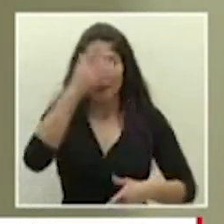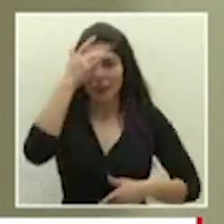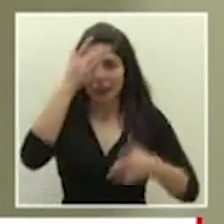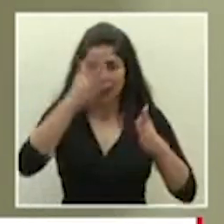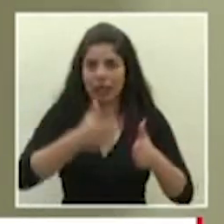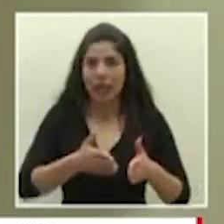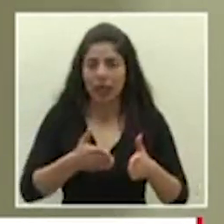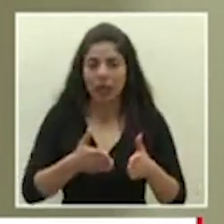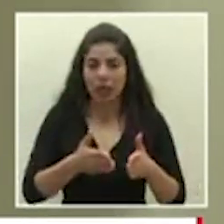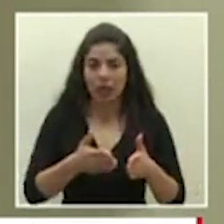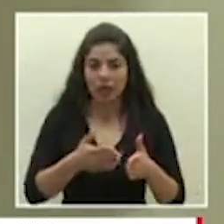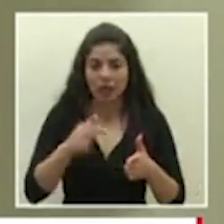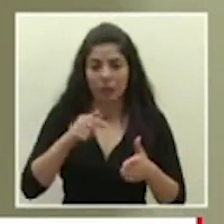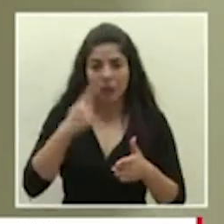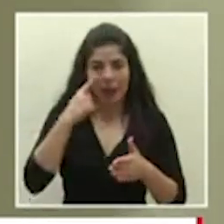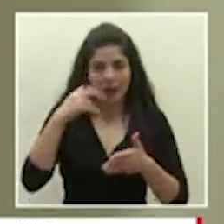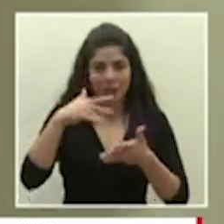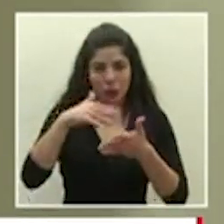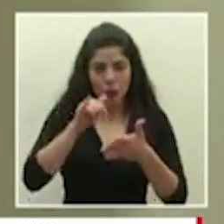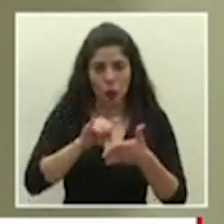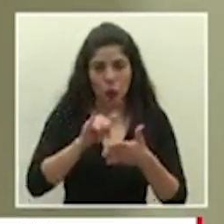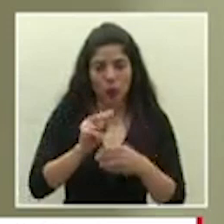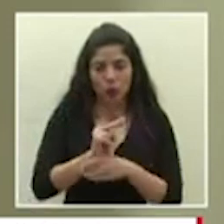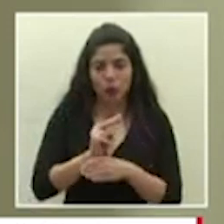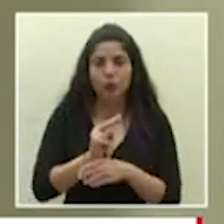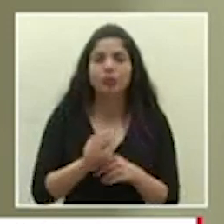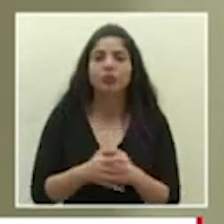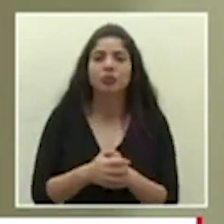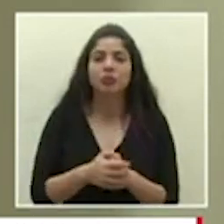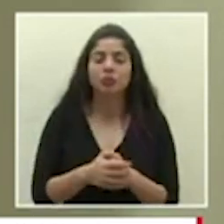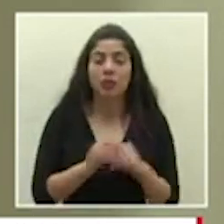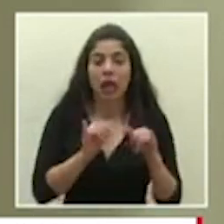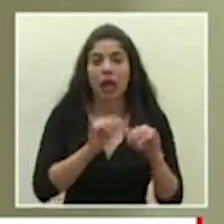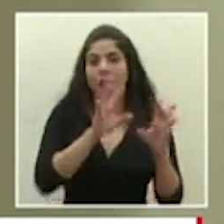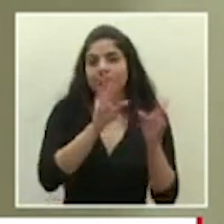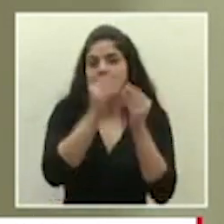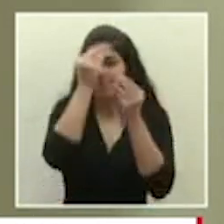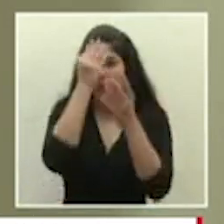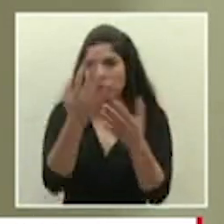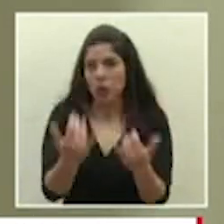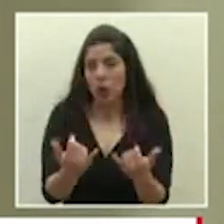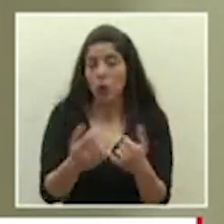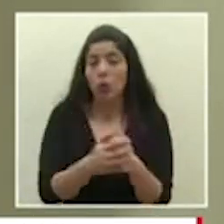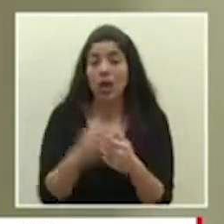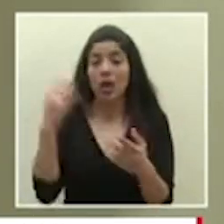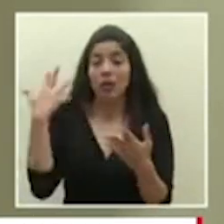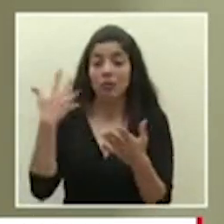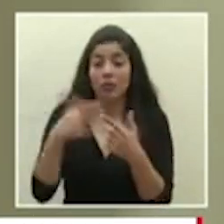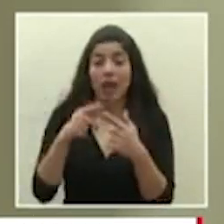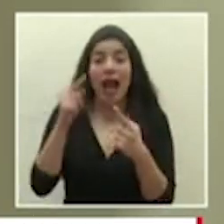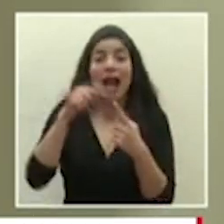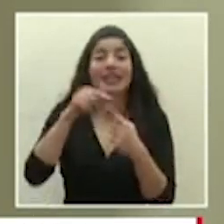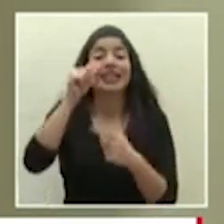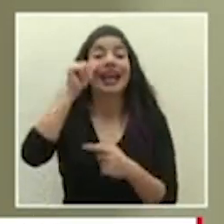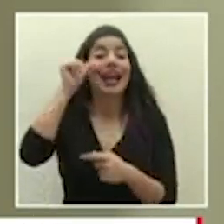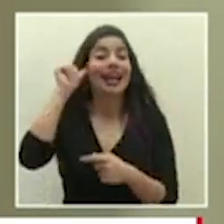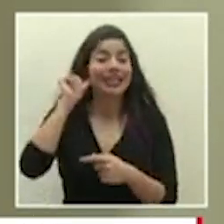estos tipos de estudios así que ese es el estatus que hay y a la fecha de ayer